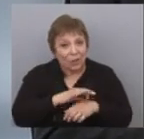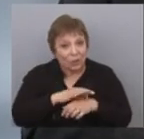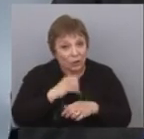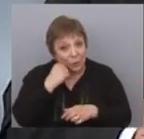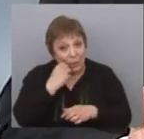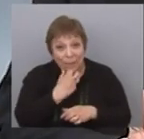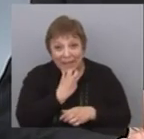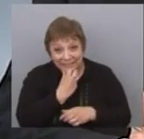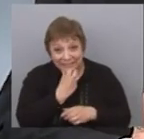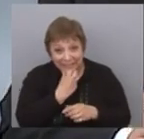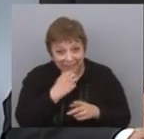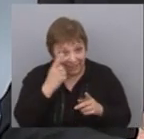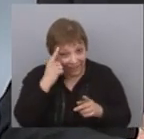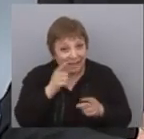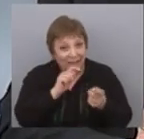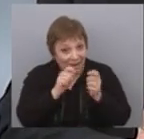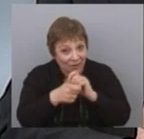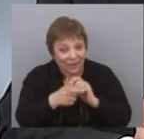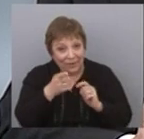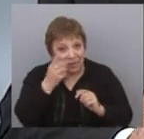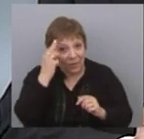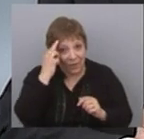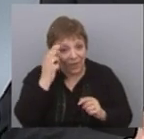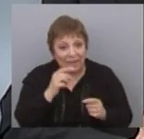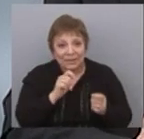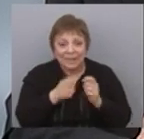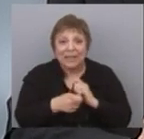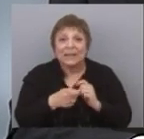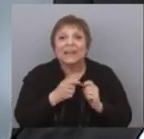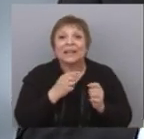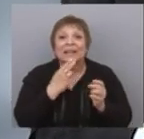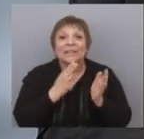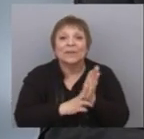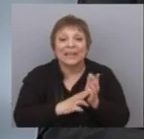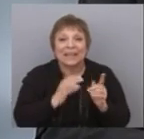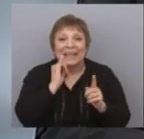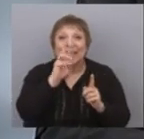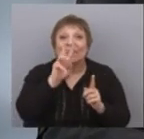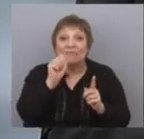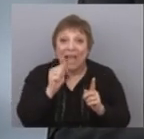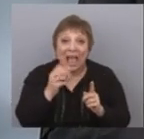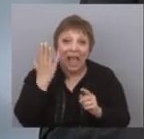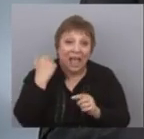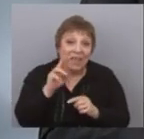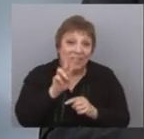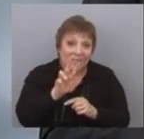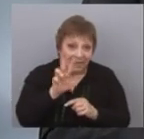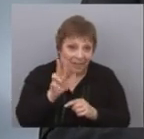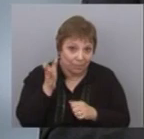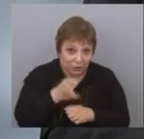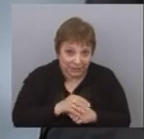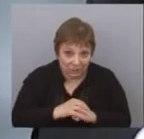Valle, y eso quedó, y lo cambia la reforma tributaria, el IVA, por ejemplo, era de 23%.